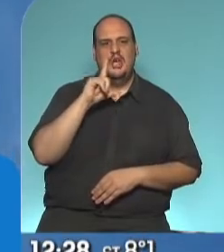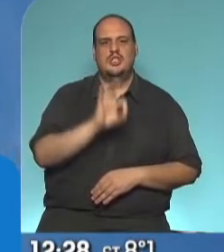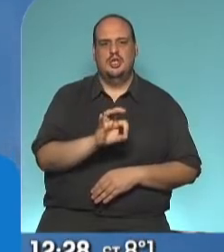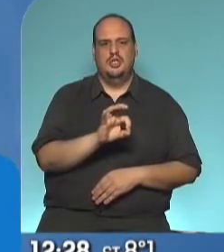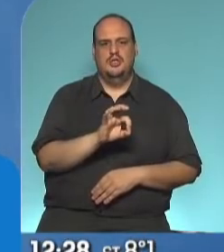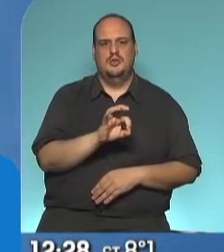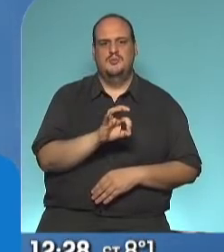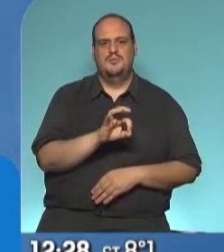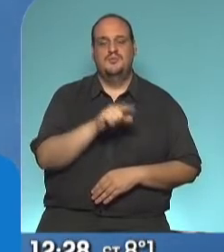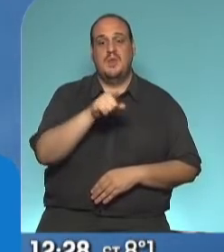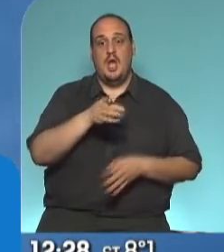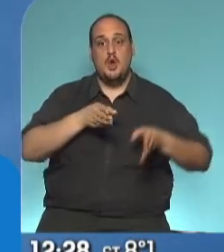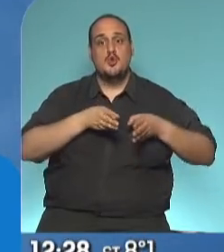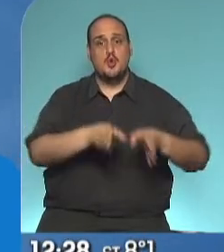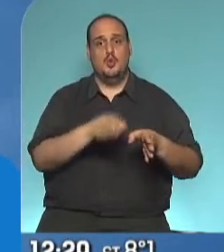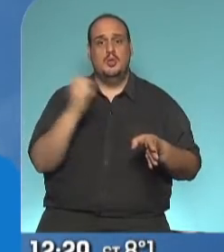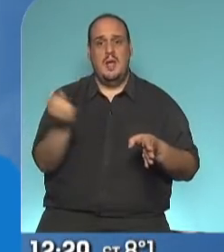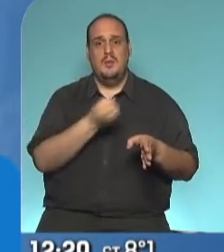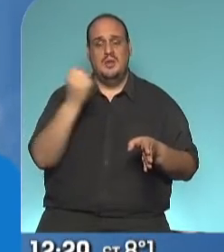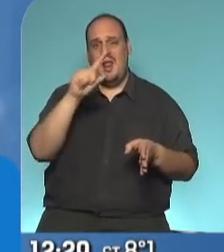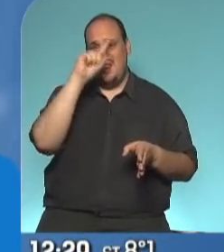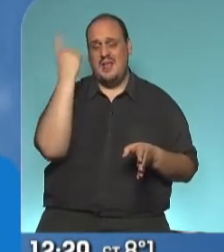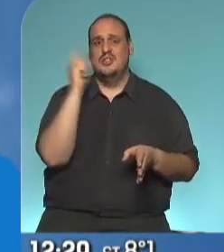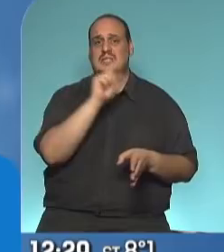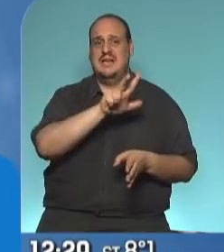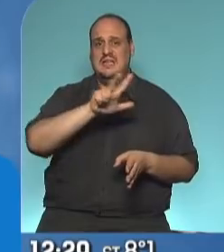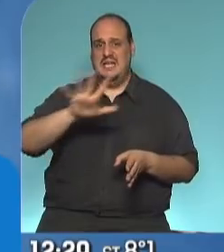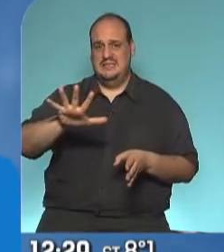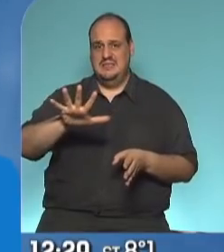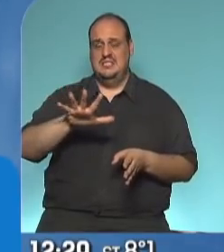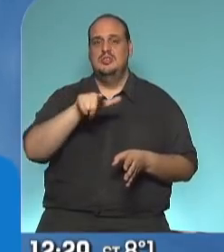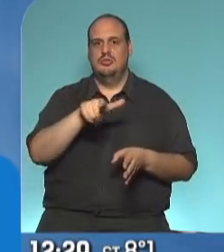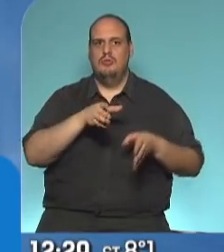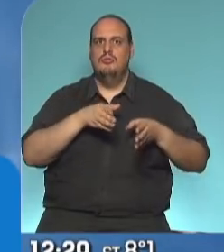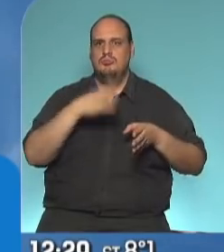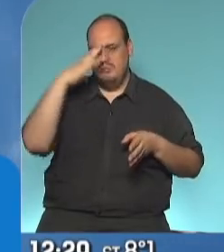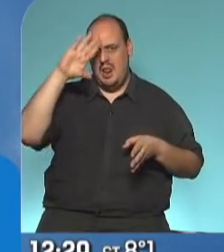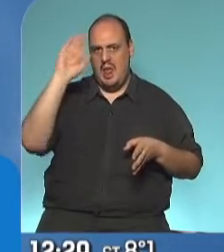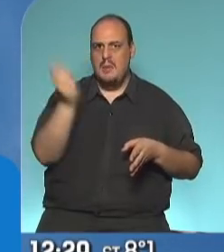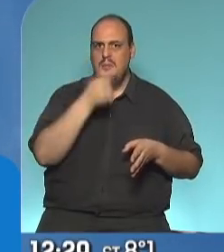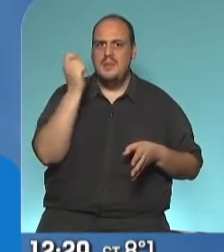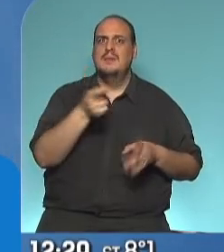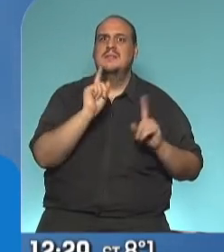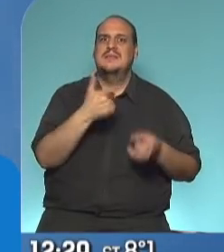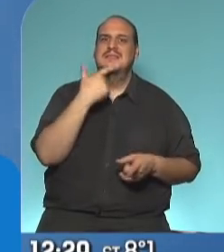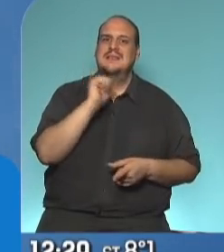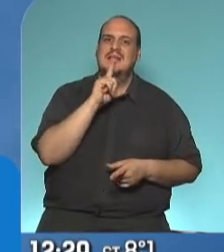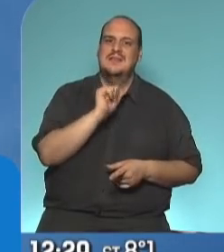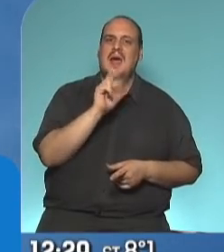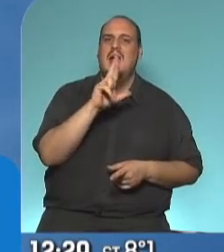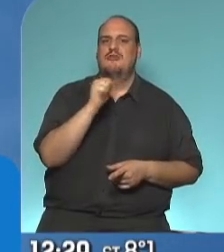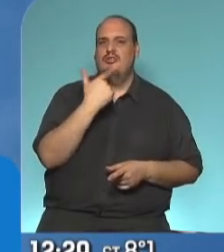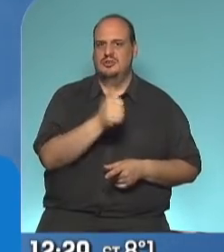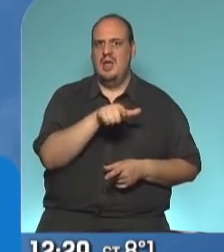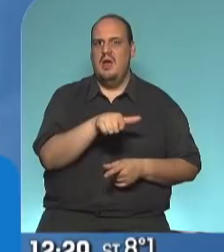está en una ruta importante, Ruta Nacional 35, una ruta importante para La Pampa, para Santa Rosa, realizada